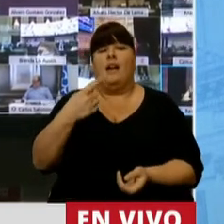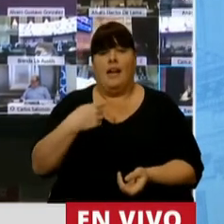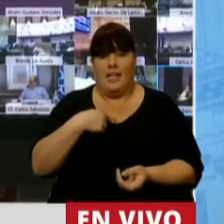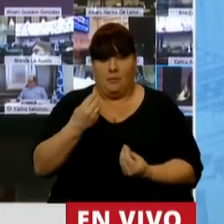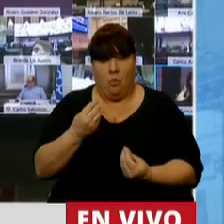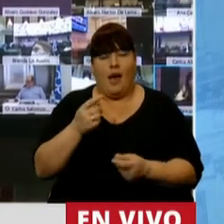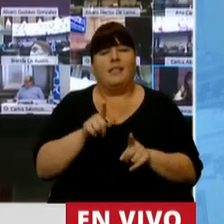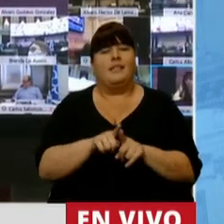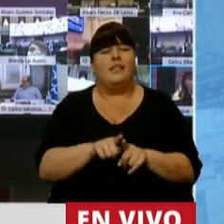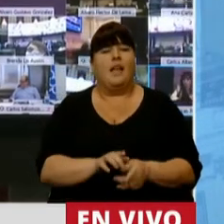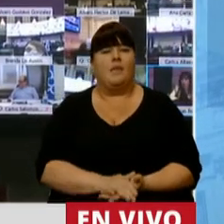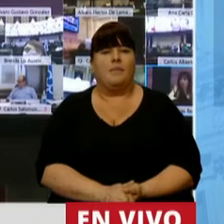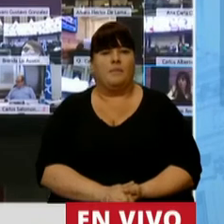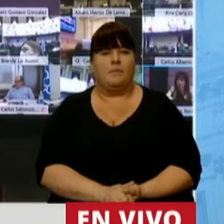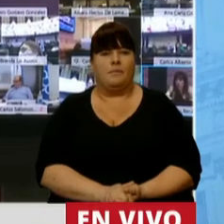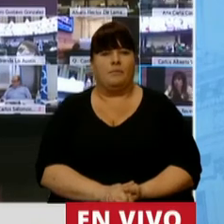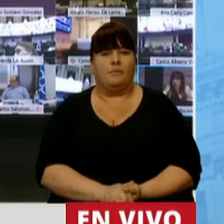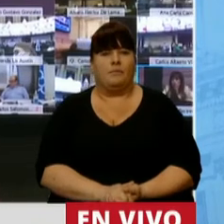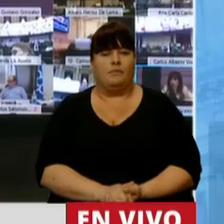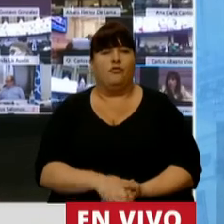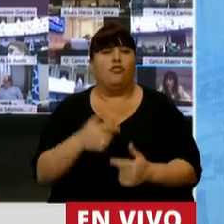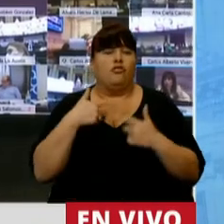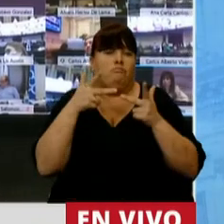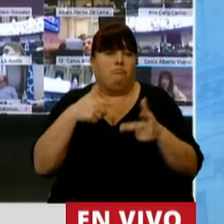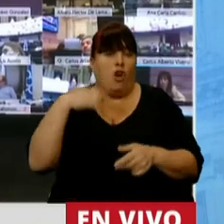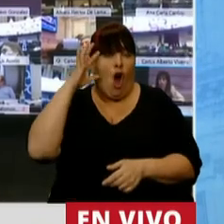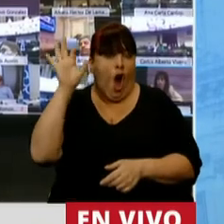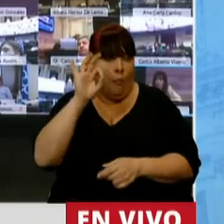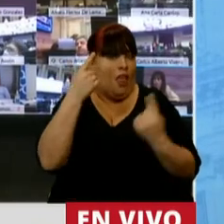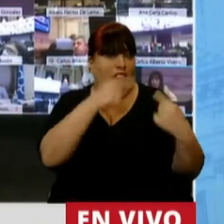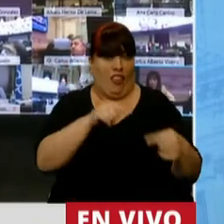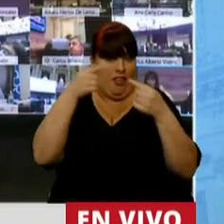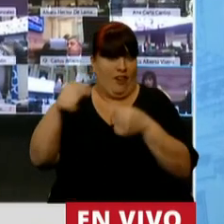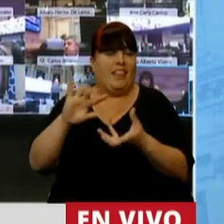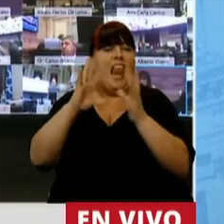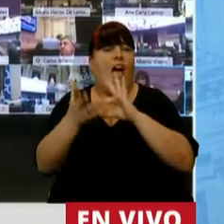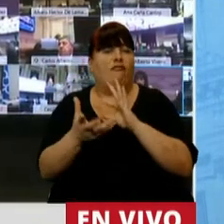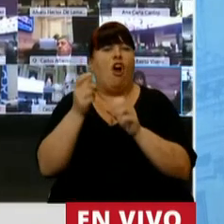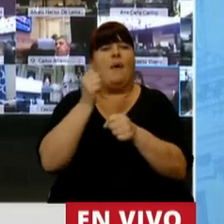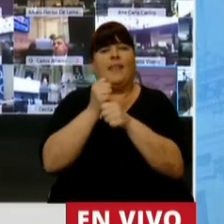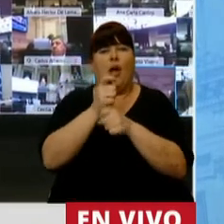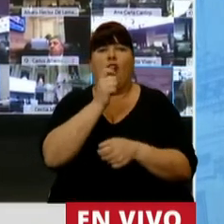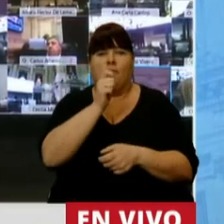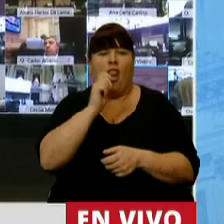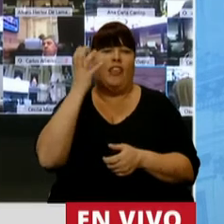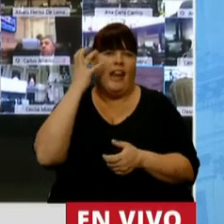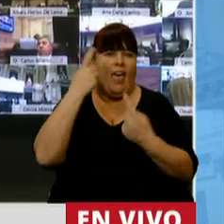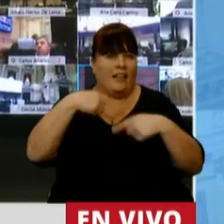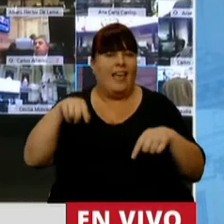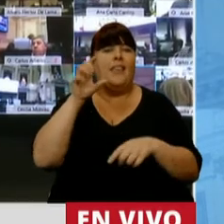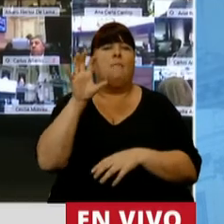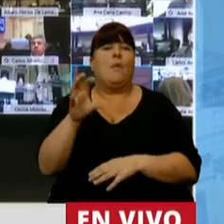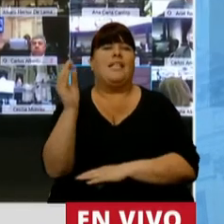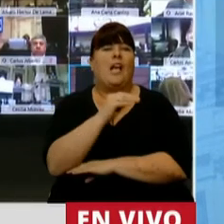haber osado manifestar mi opinión diferente a cómo se manejan los medios de comunicación en la provincia de Santa